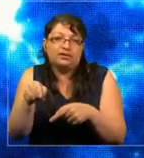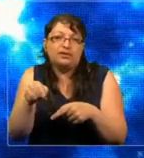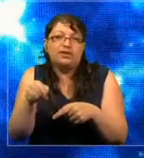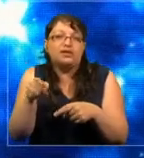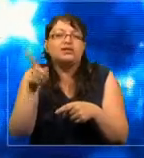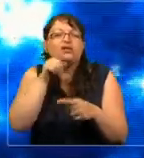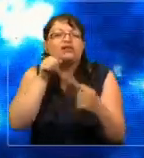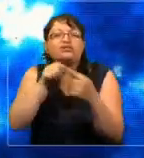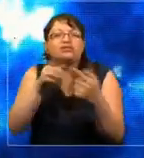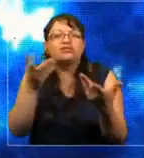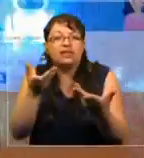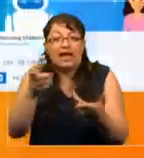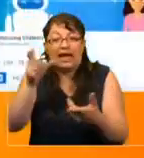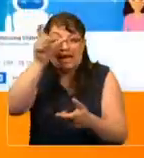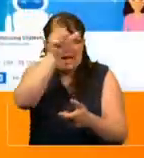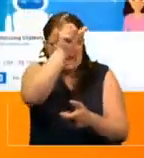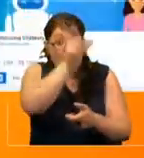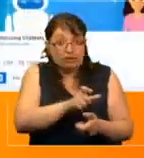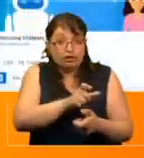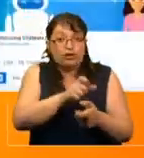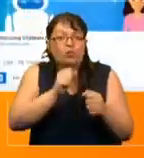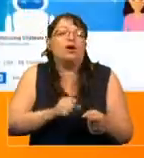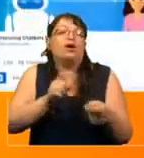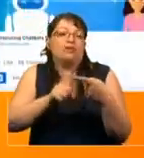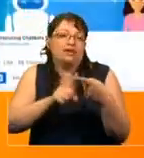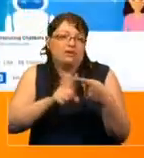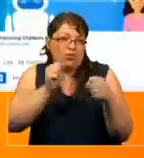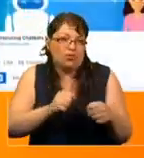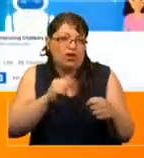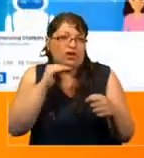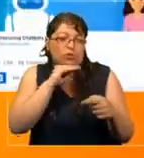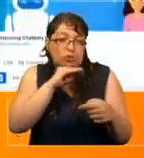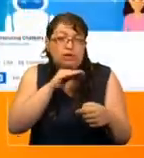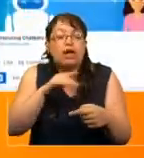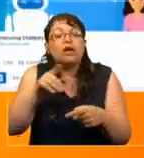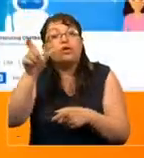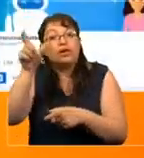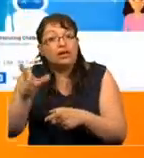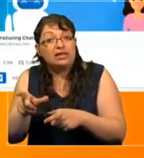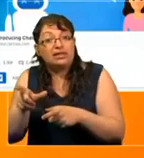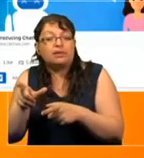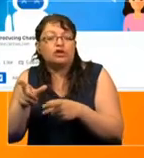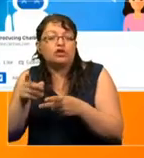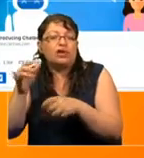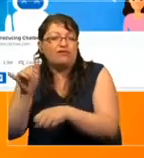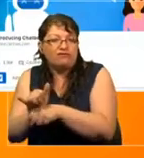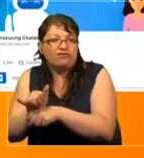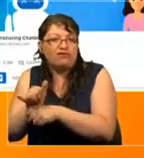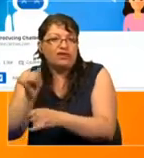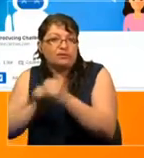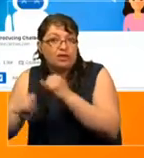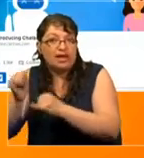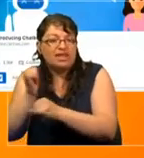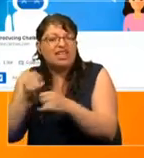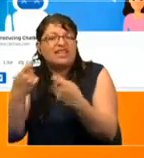el objetivo es que la persona tome acción. Y los asistentes virtuales lo que hacen es tratar de ayudar a la persona a